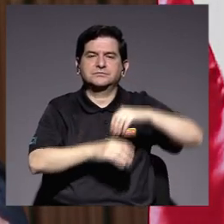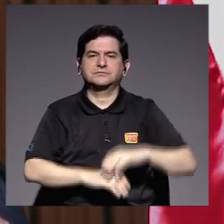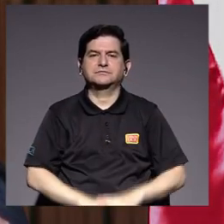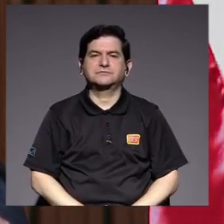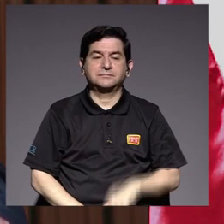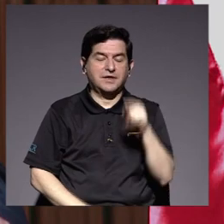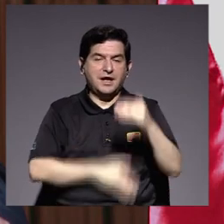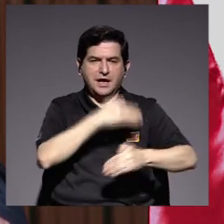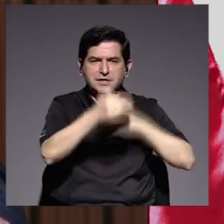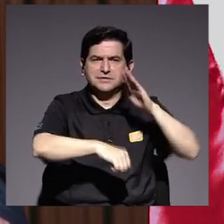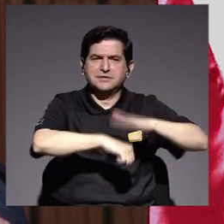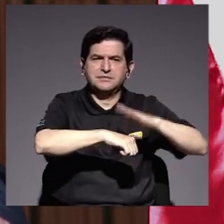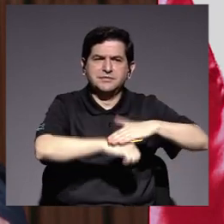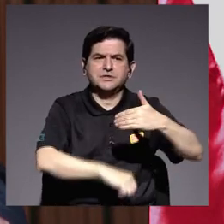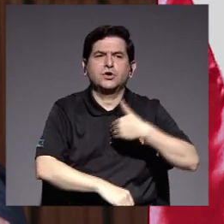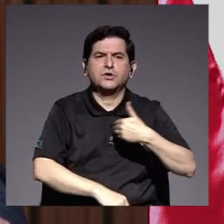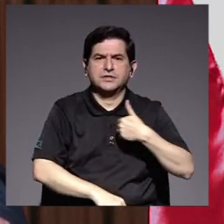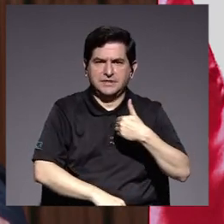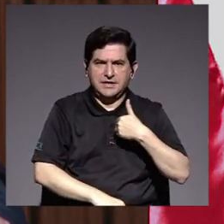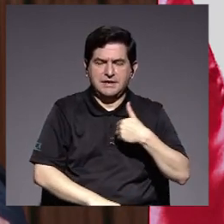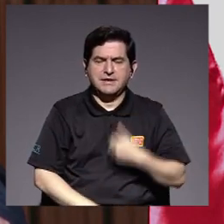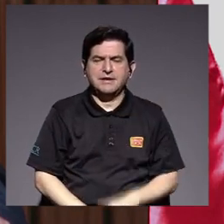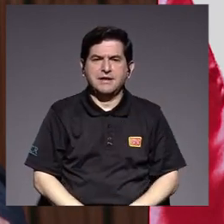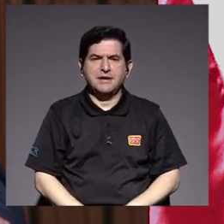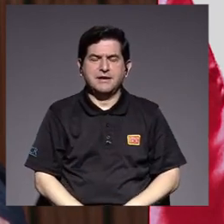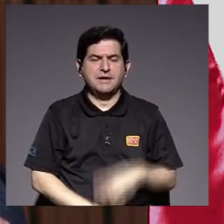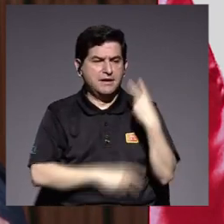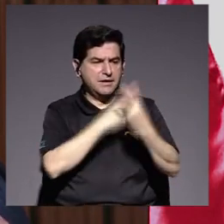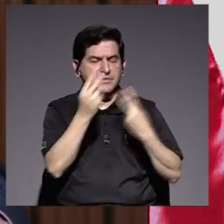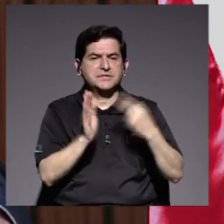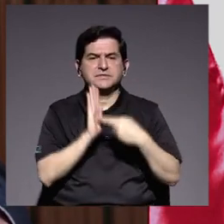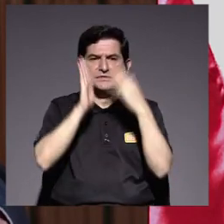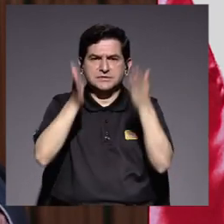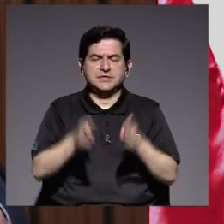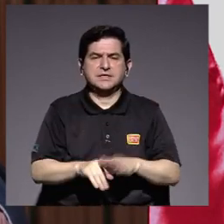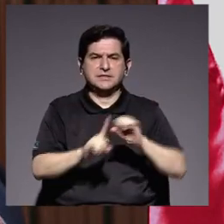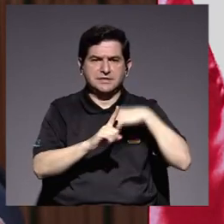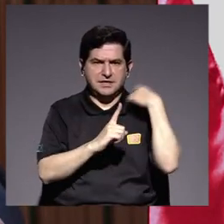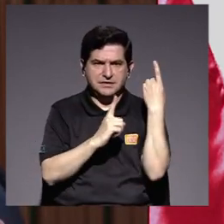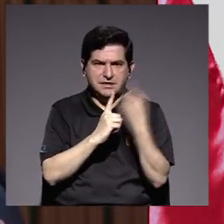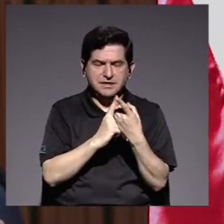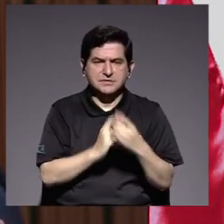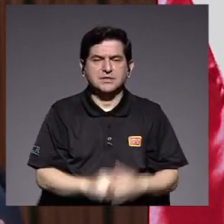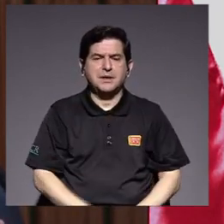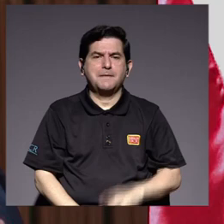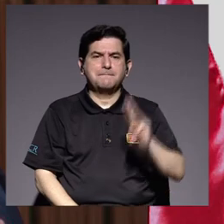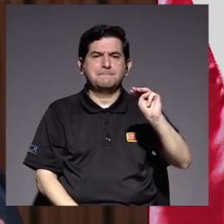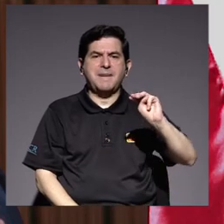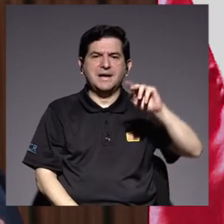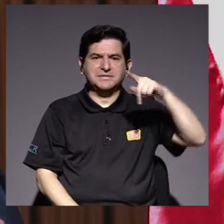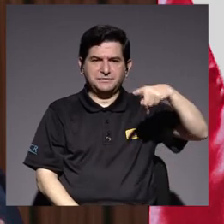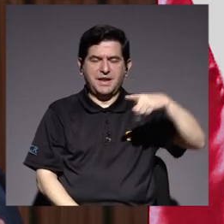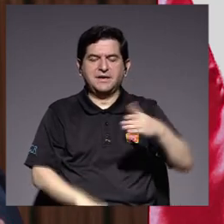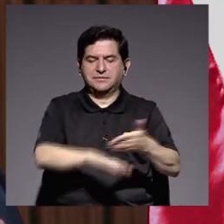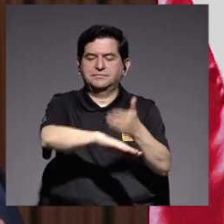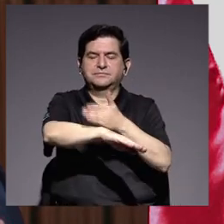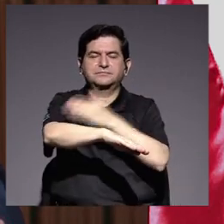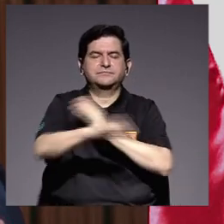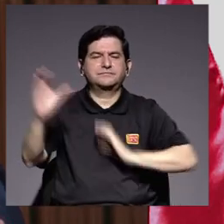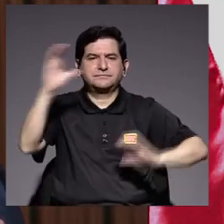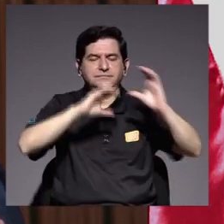Estas gestiones permitieron contar, entre otros, con la visita de representantes de la sociedad Max Planck para el avance de la ciencia,